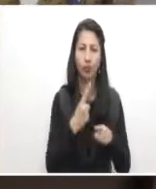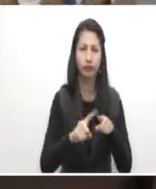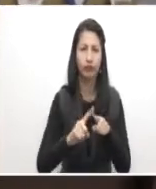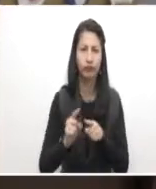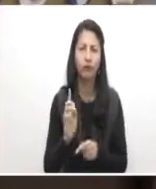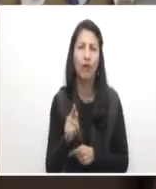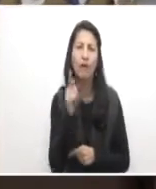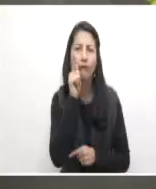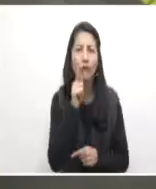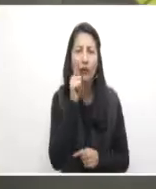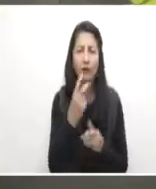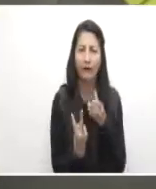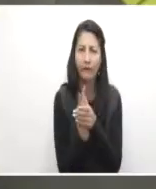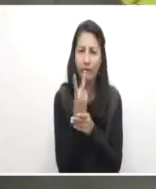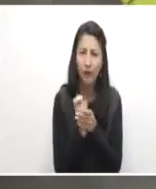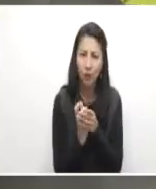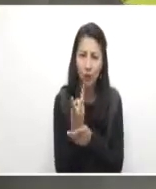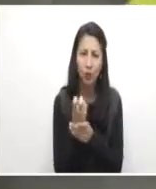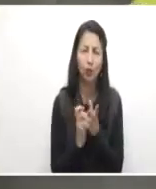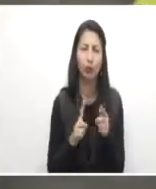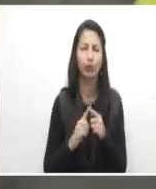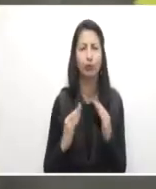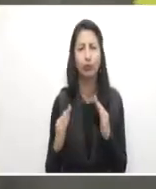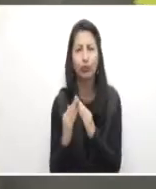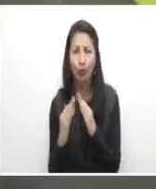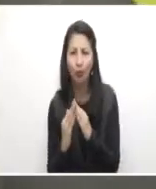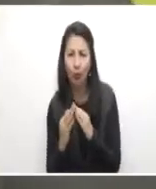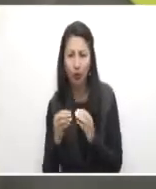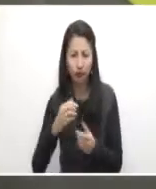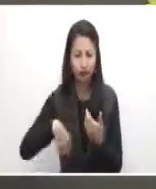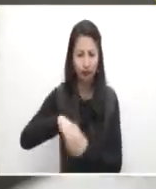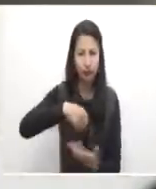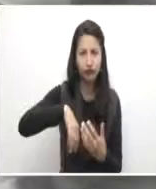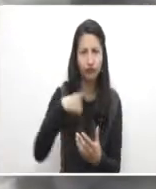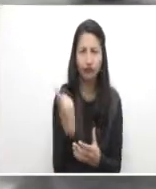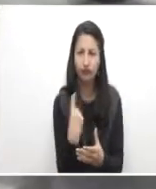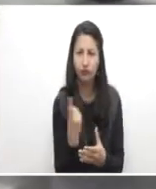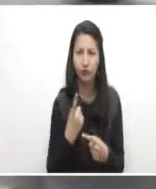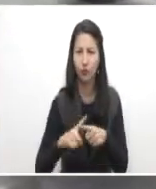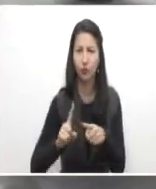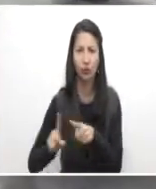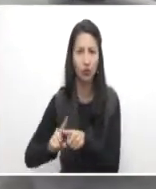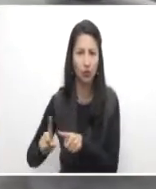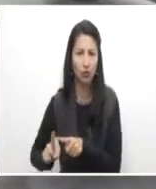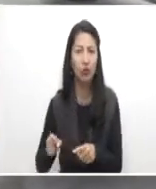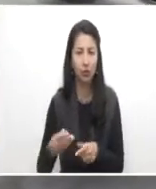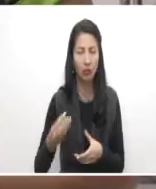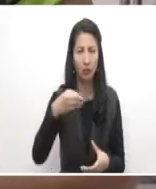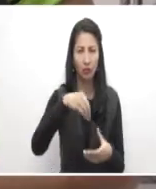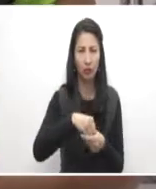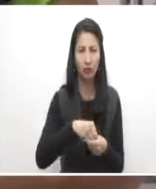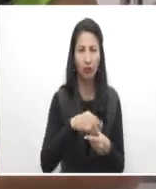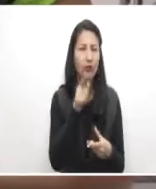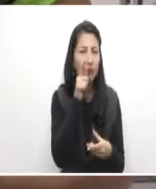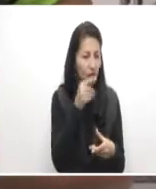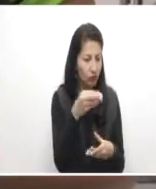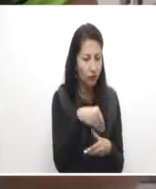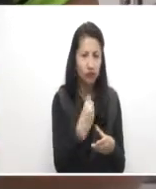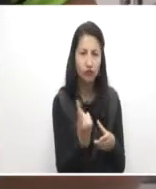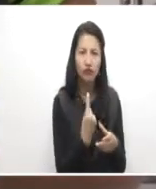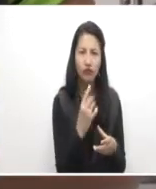frutas y verduras, con combinaciones en yogures, con combinaciones de todo lo que fuera